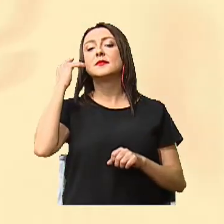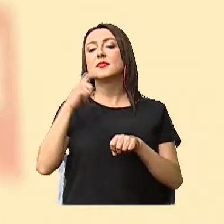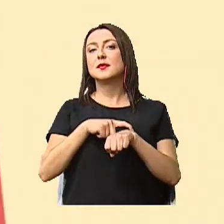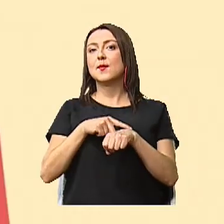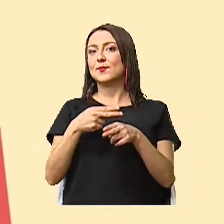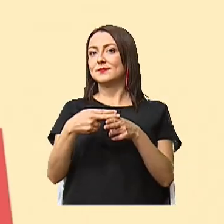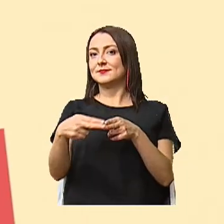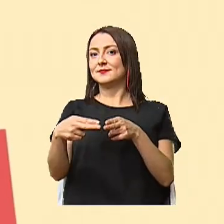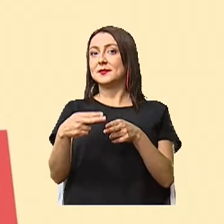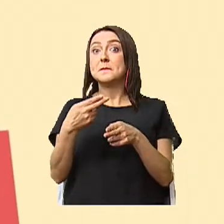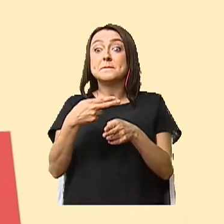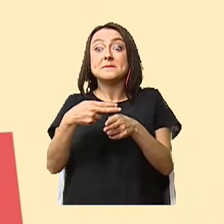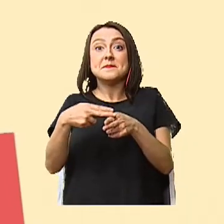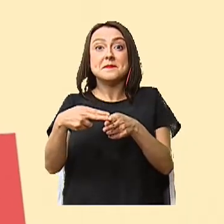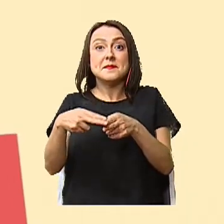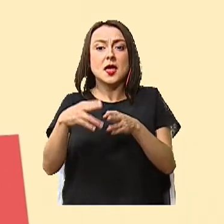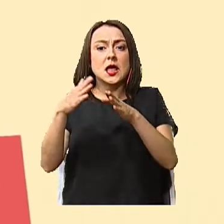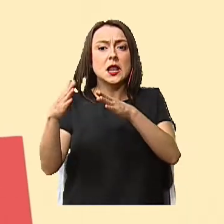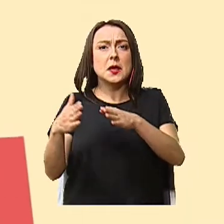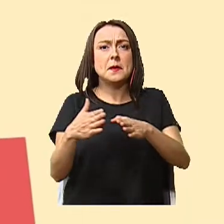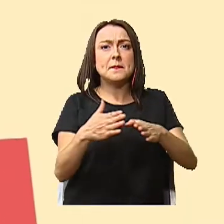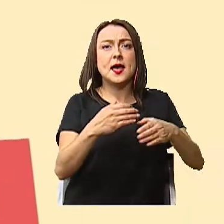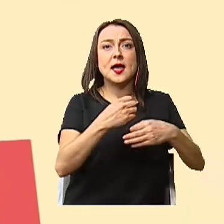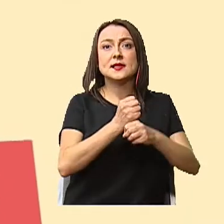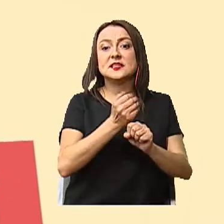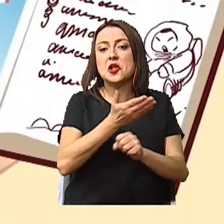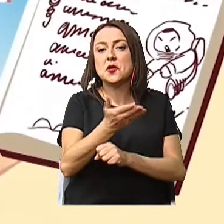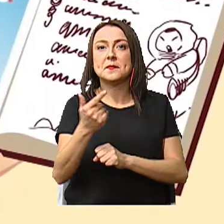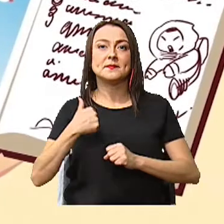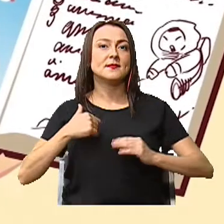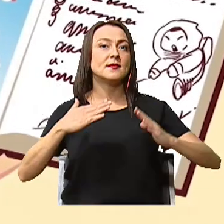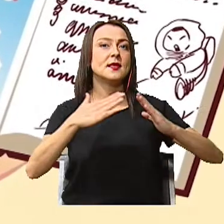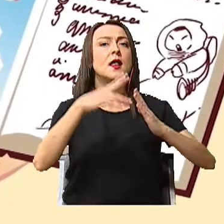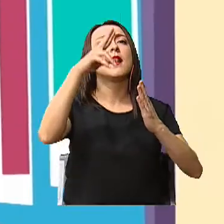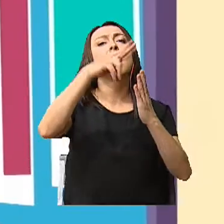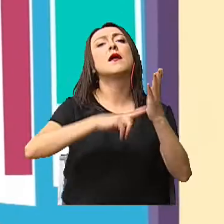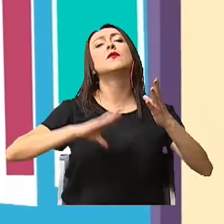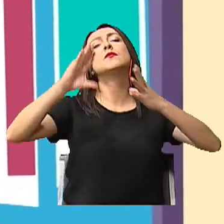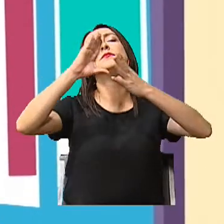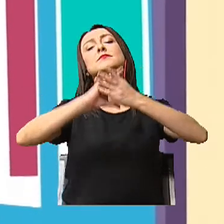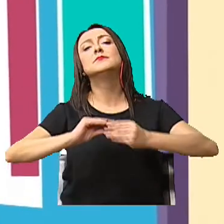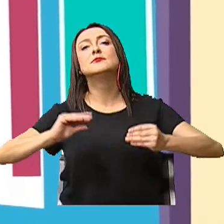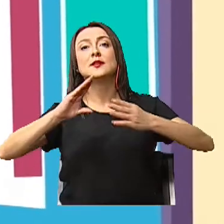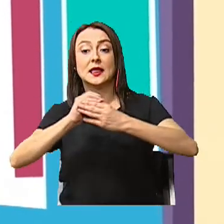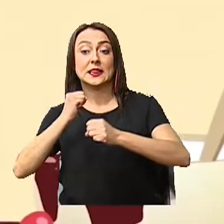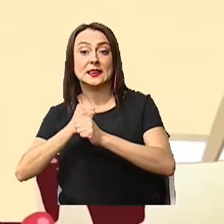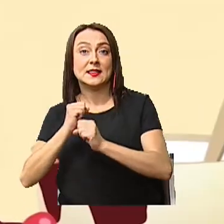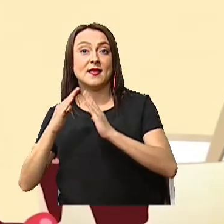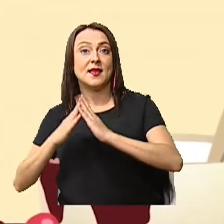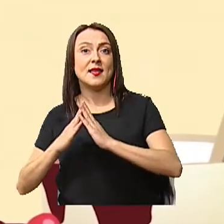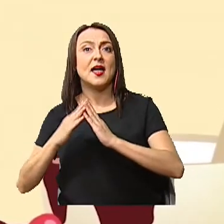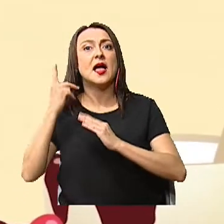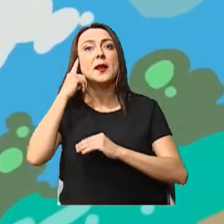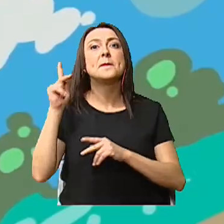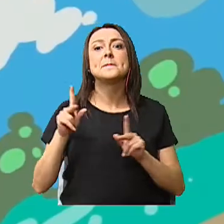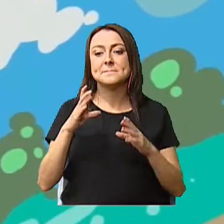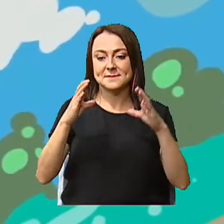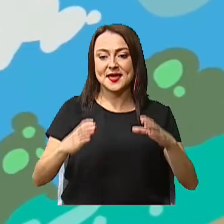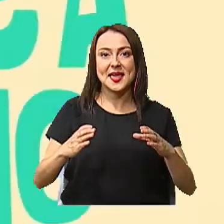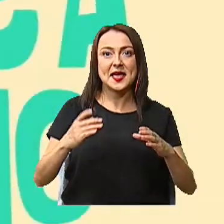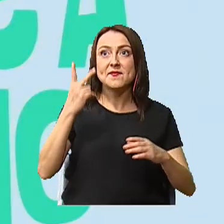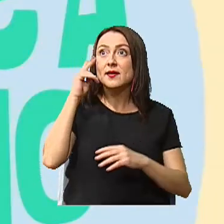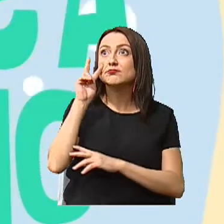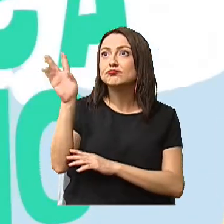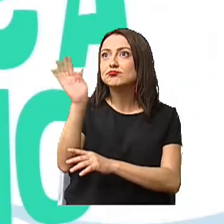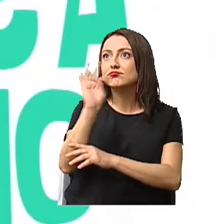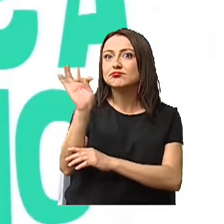corto. Mientras, planeo hacer muchas cosas en la casa. Leer cuentos, hacer la tarea de la escuela, hacer un pastel, ver la